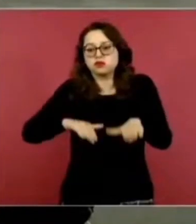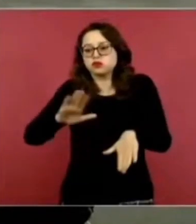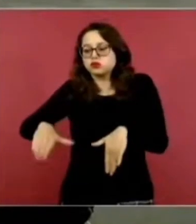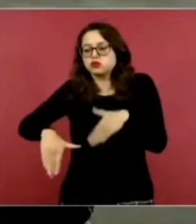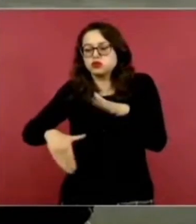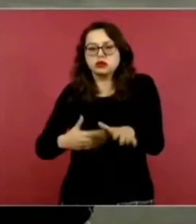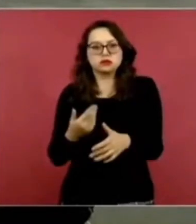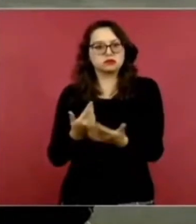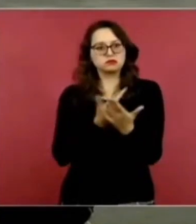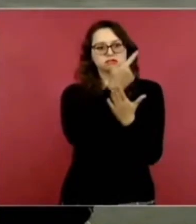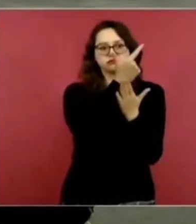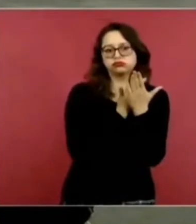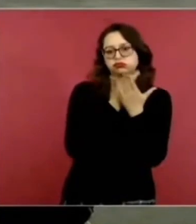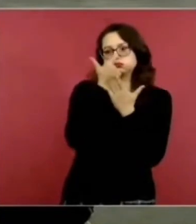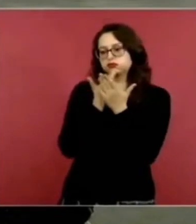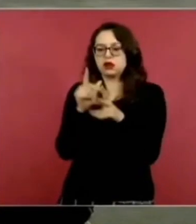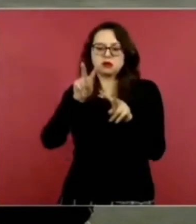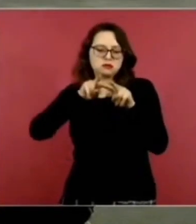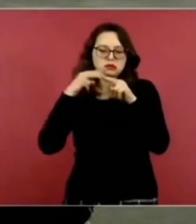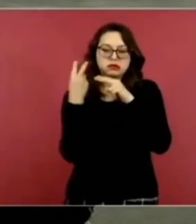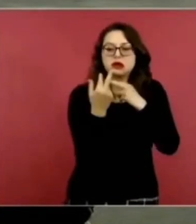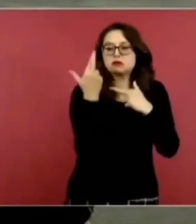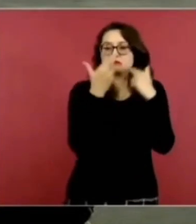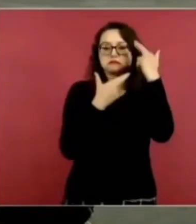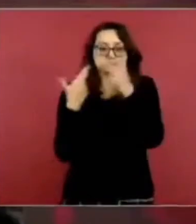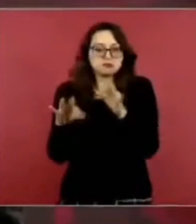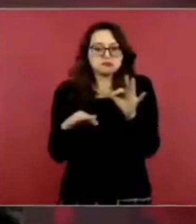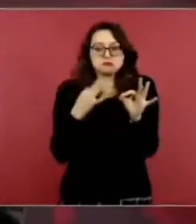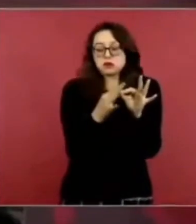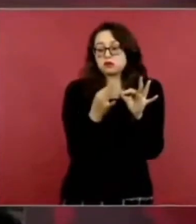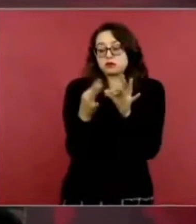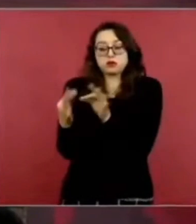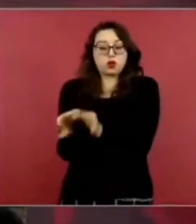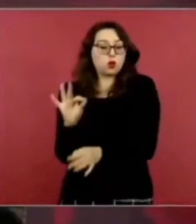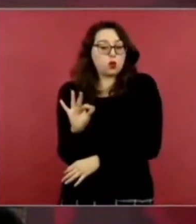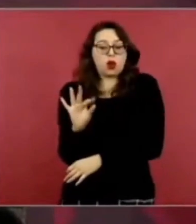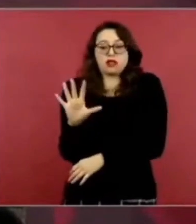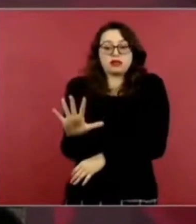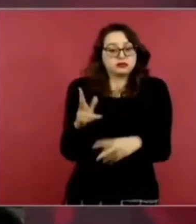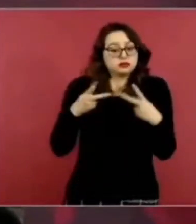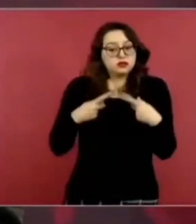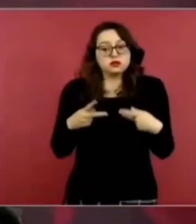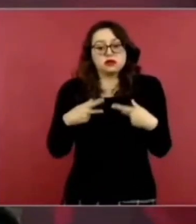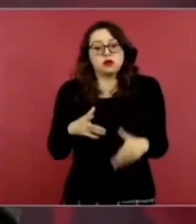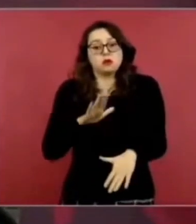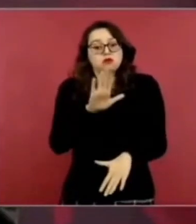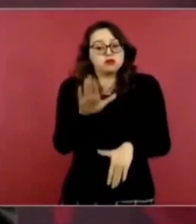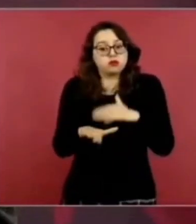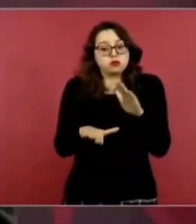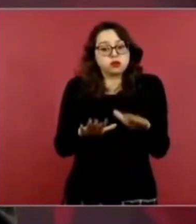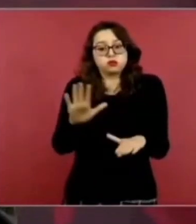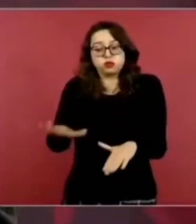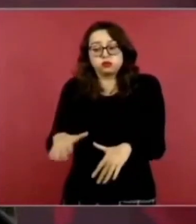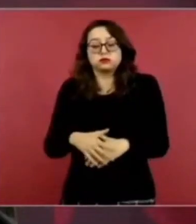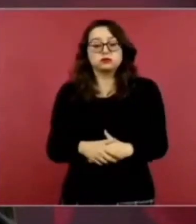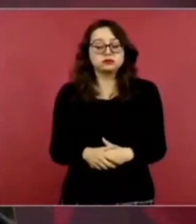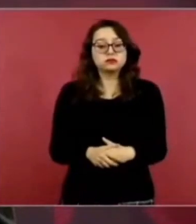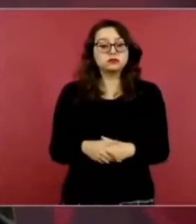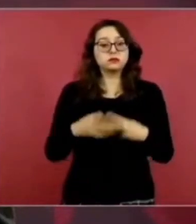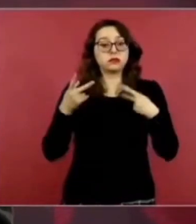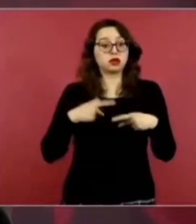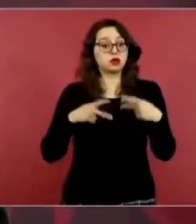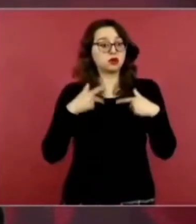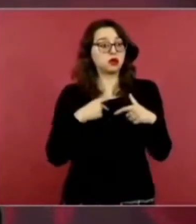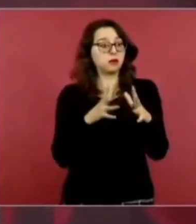que se sigue en estos casos y también de personas que